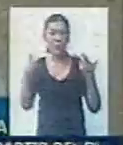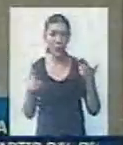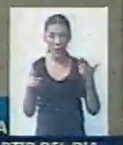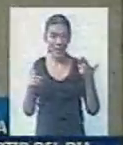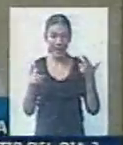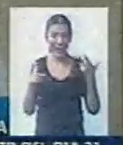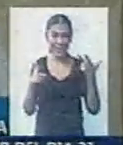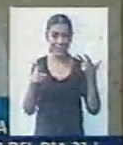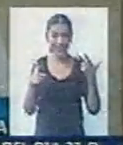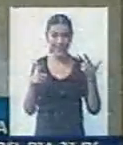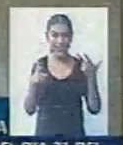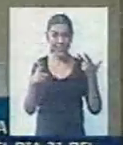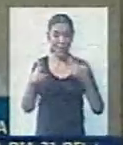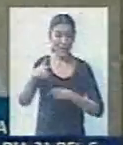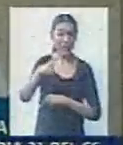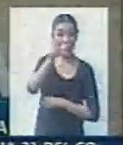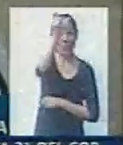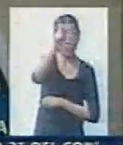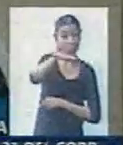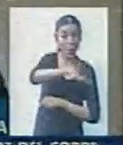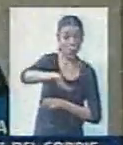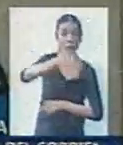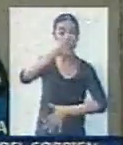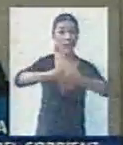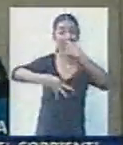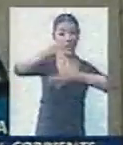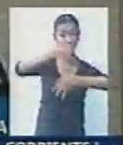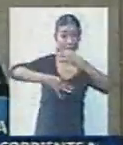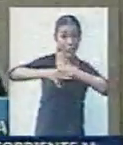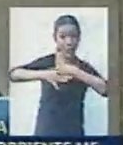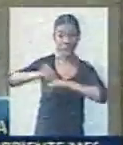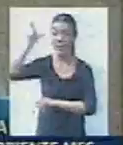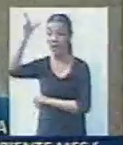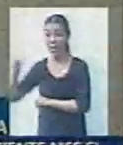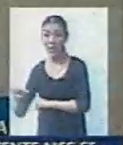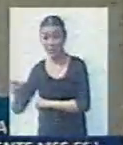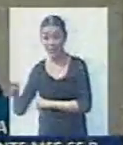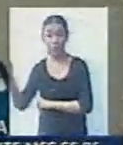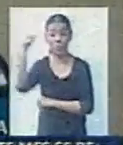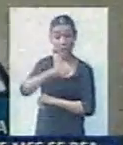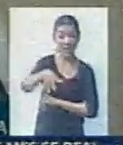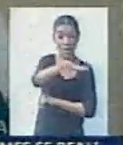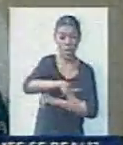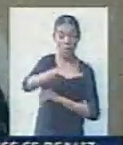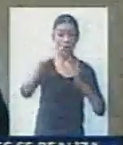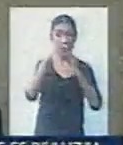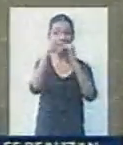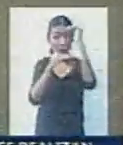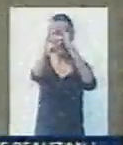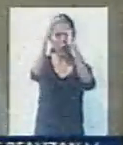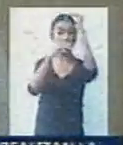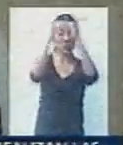la gente con la necesidad de tener una vivienda construye, no tiene agua, no tiene cloaca, a veces no tiene luz,